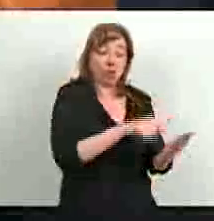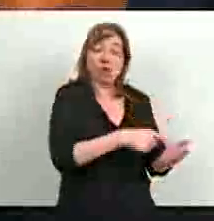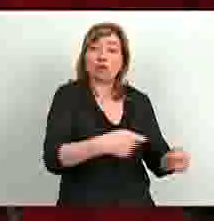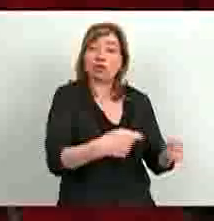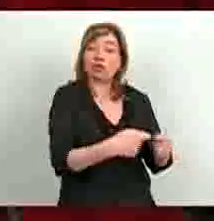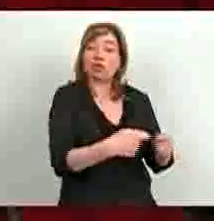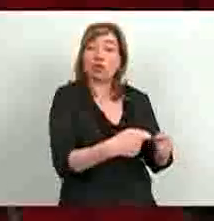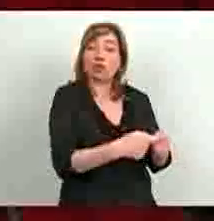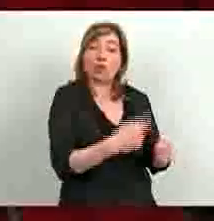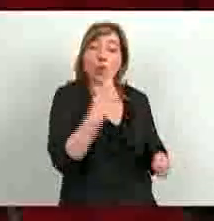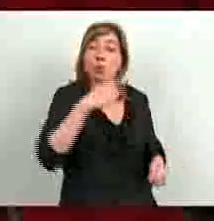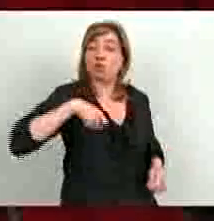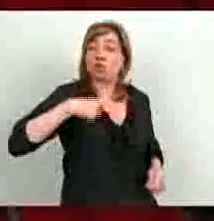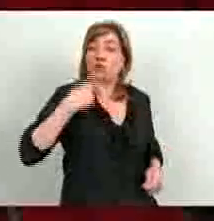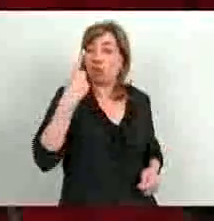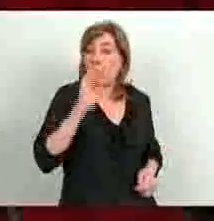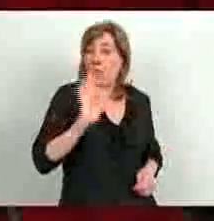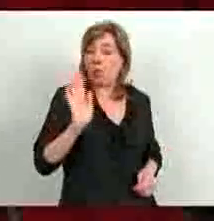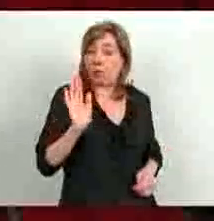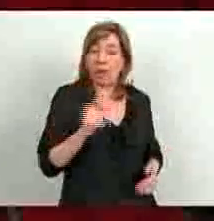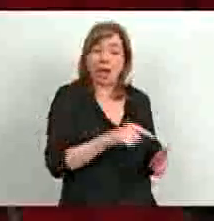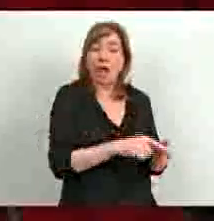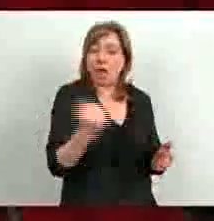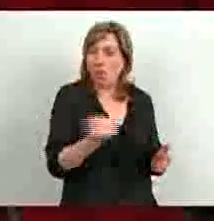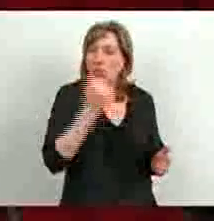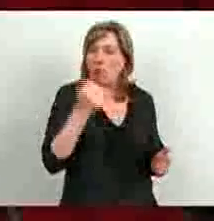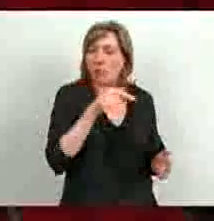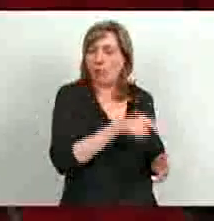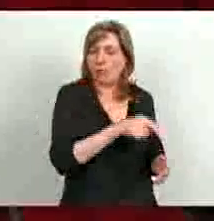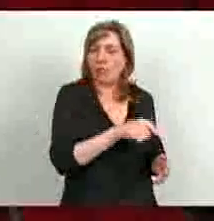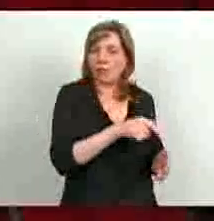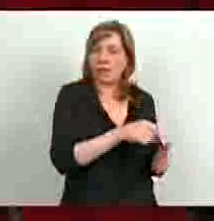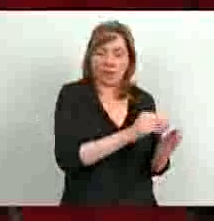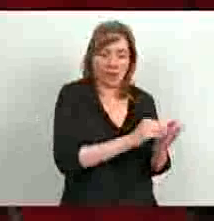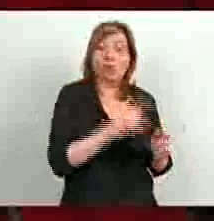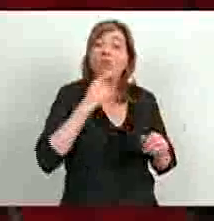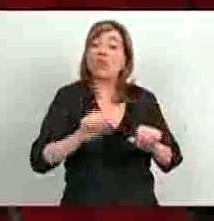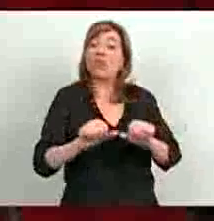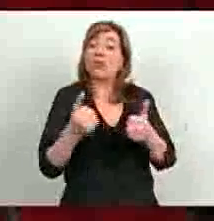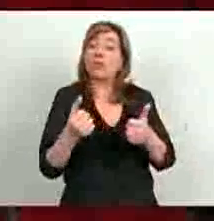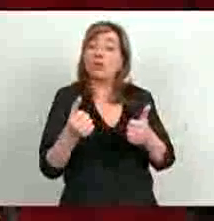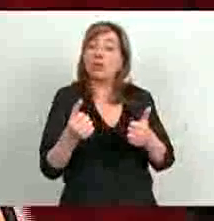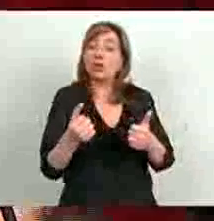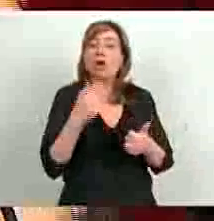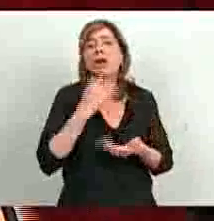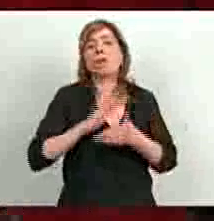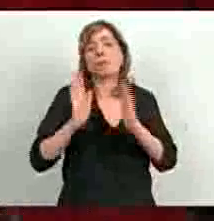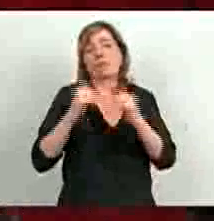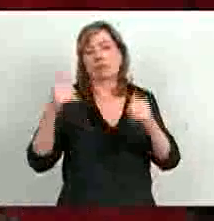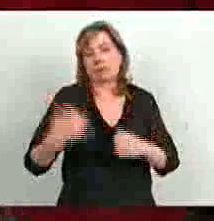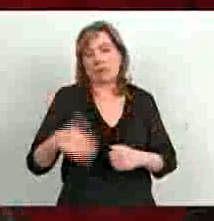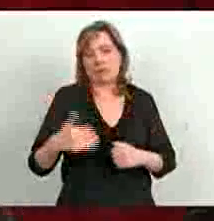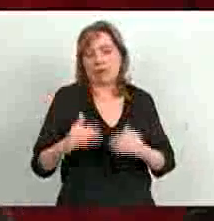Sociedades de un solo socio, que también son muy importantes. Divorcio se simplifica